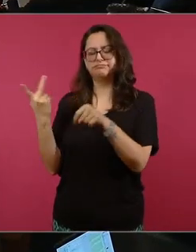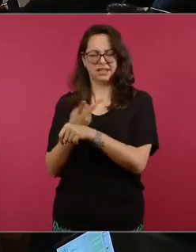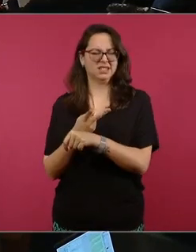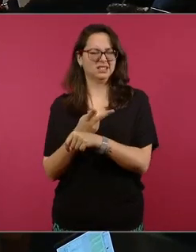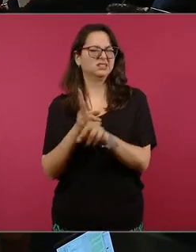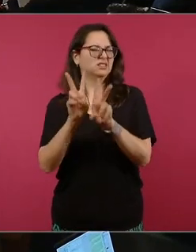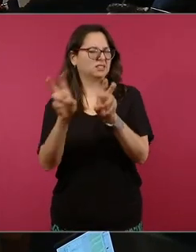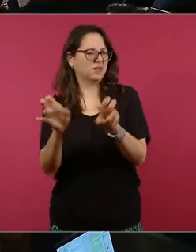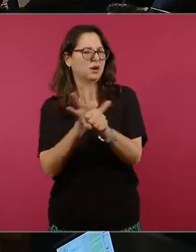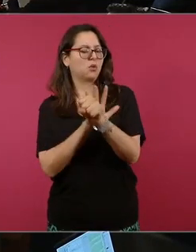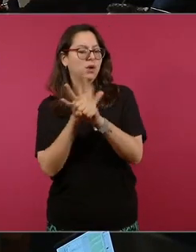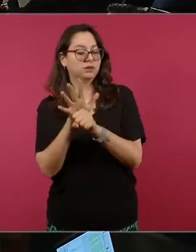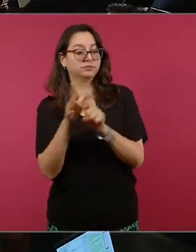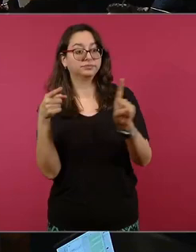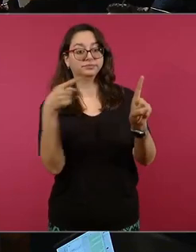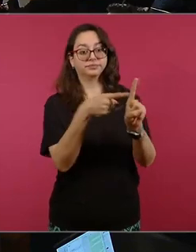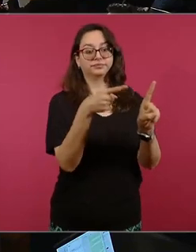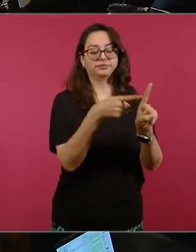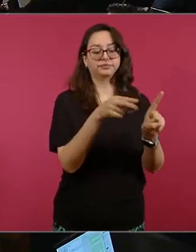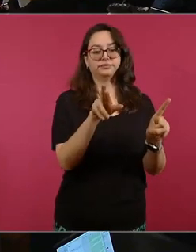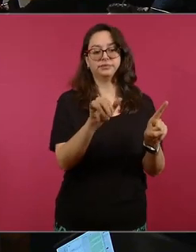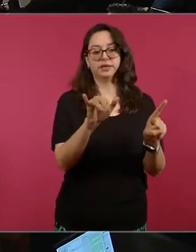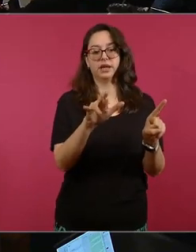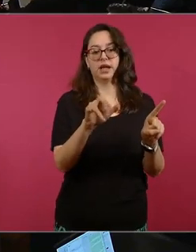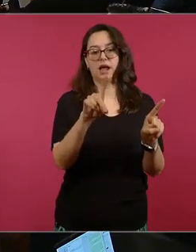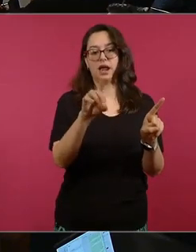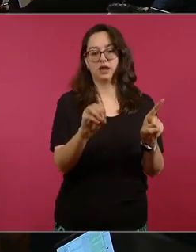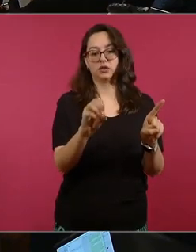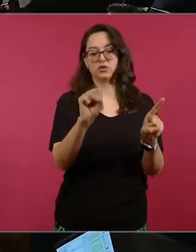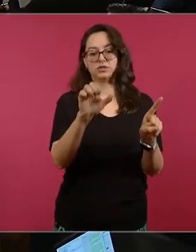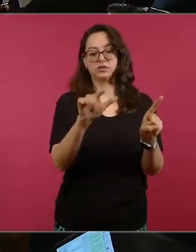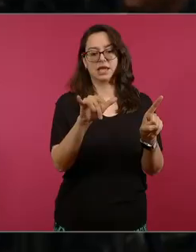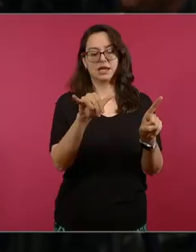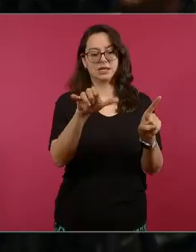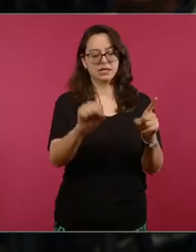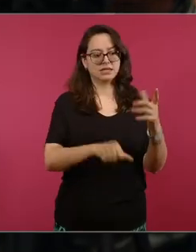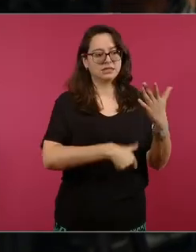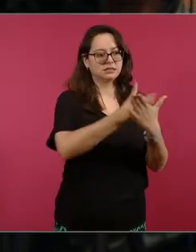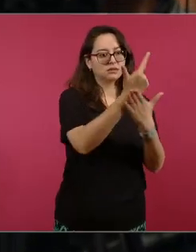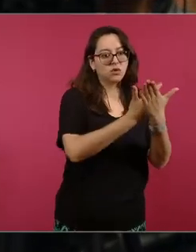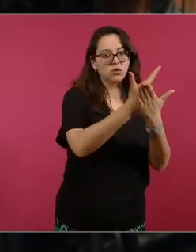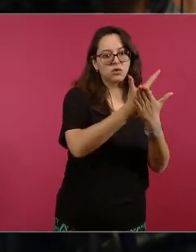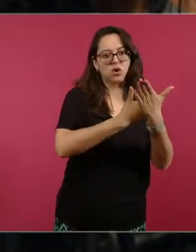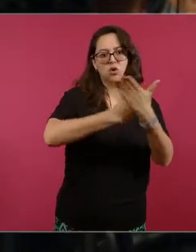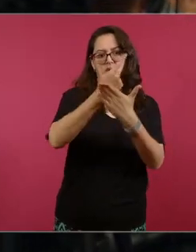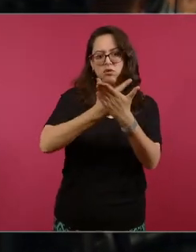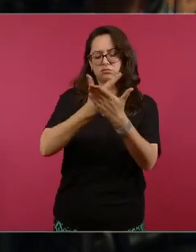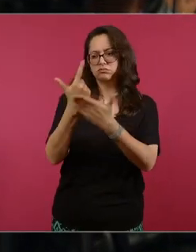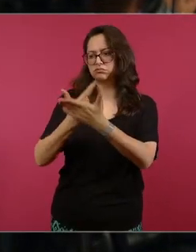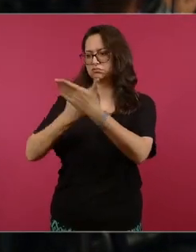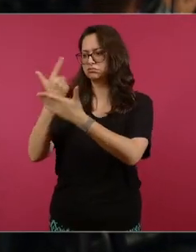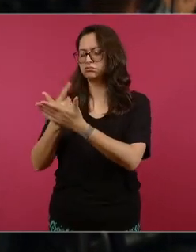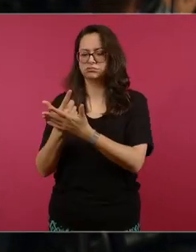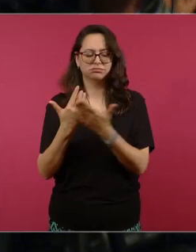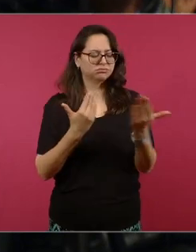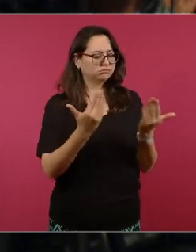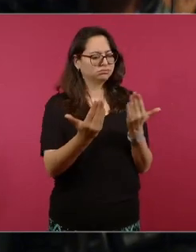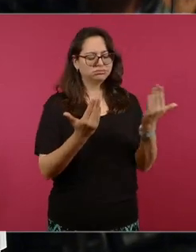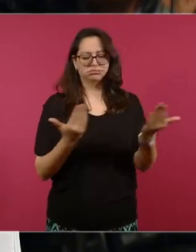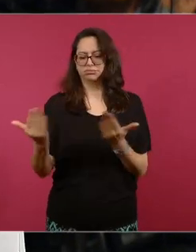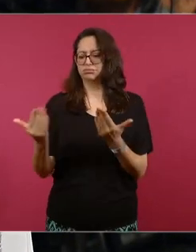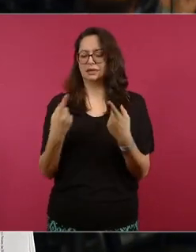pliego la más reciente cantidad la dio a conocer el titular del SAT el viernes allá justamente